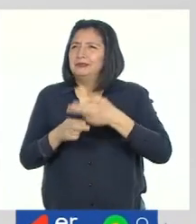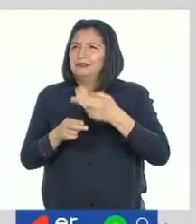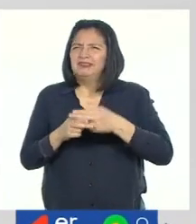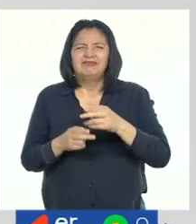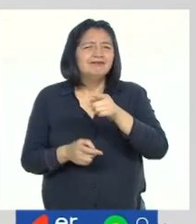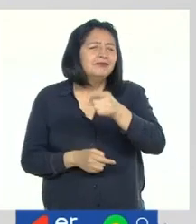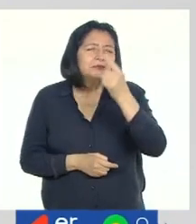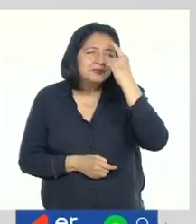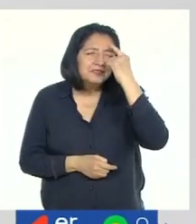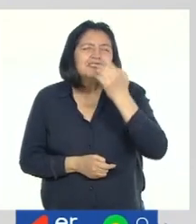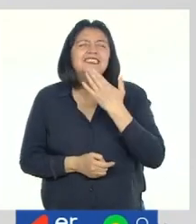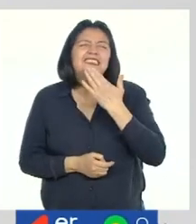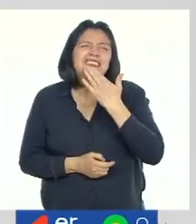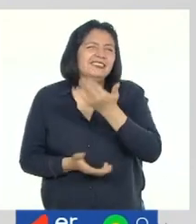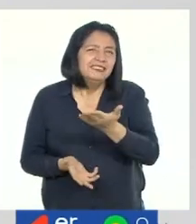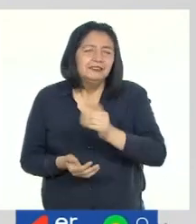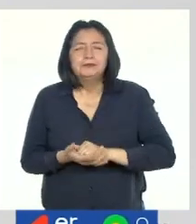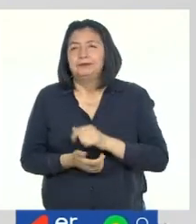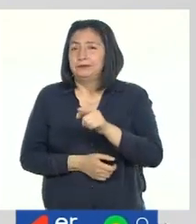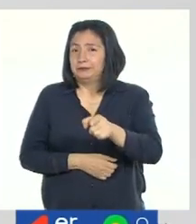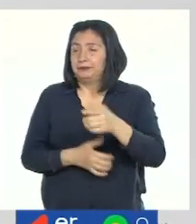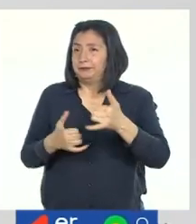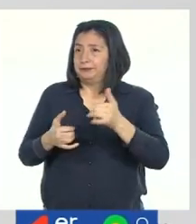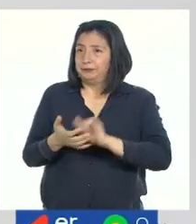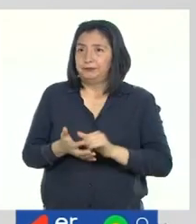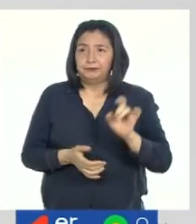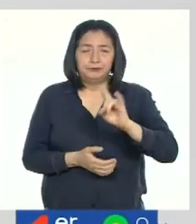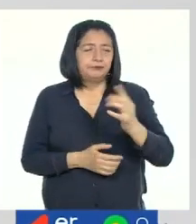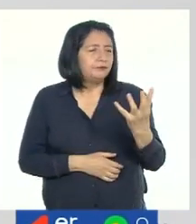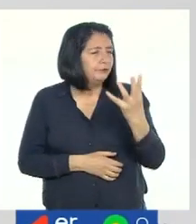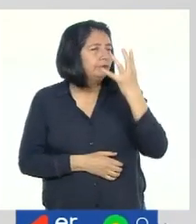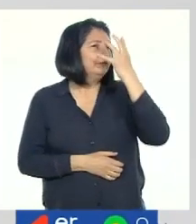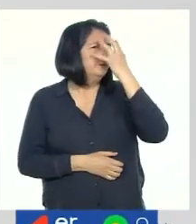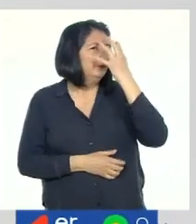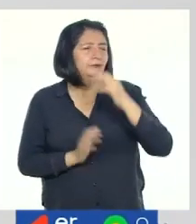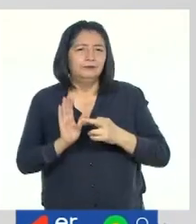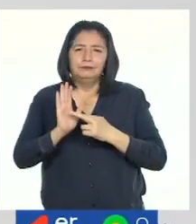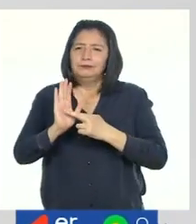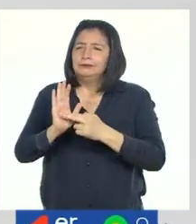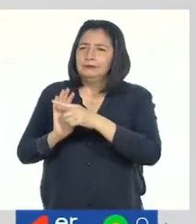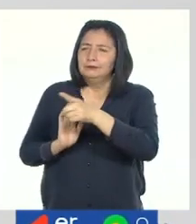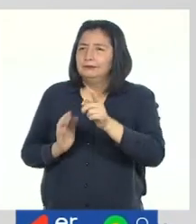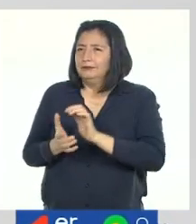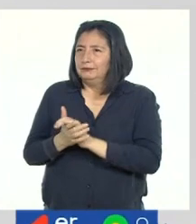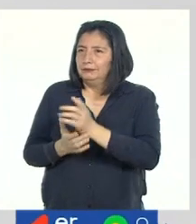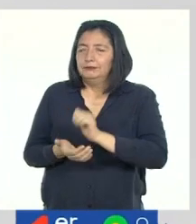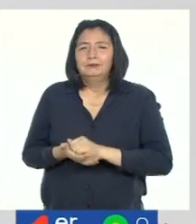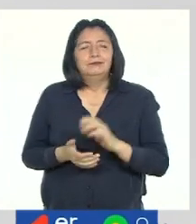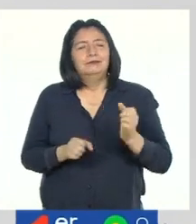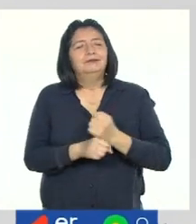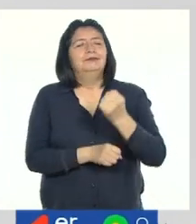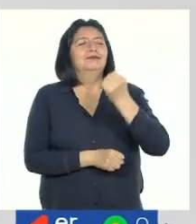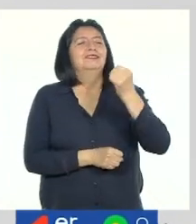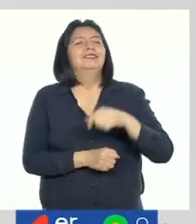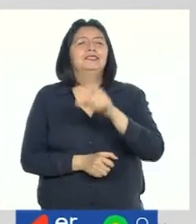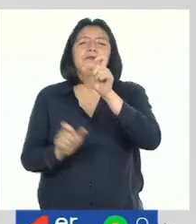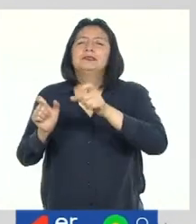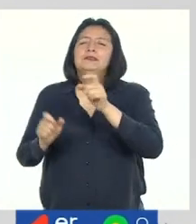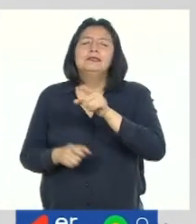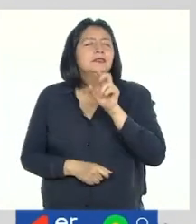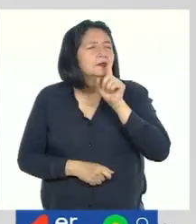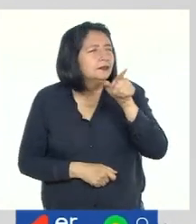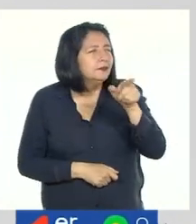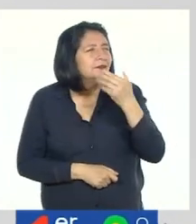Adivina Quién. En este juego, utilizaron máscaras para representar a sus amigos y ganaba aquel que